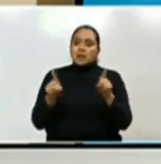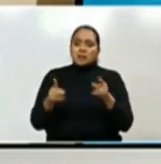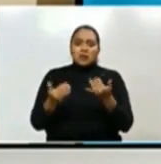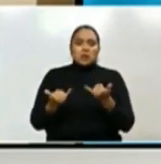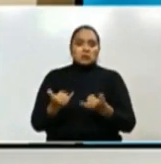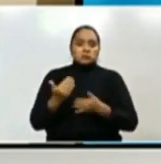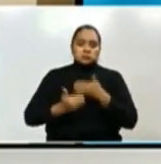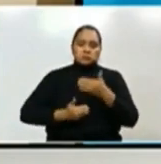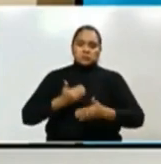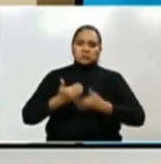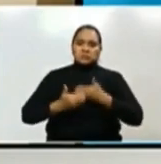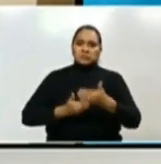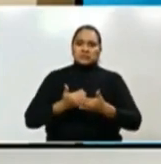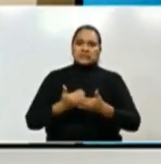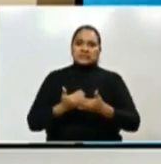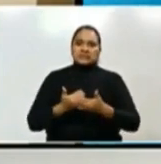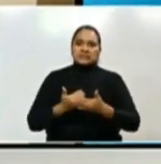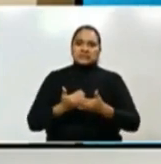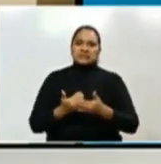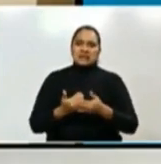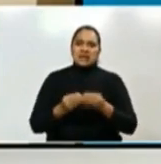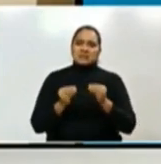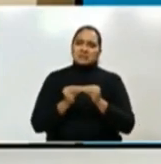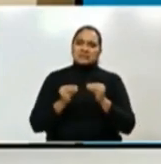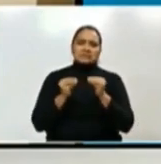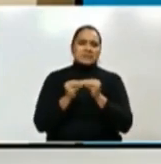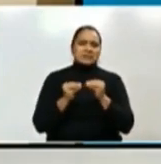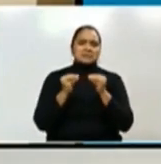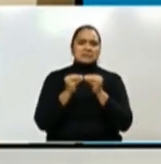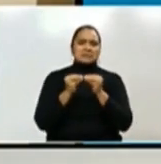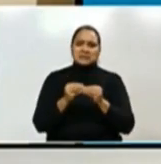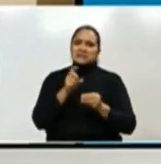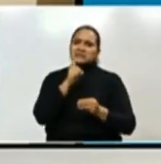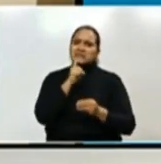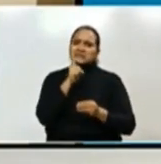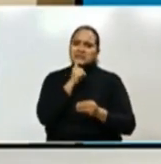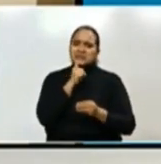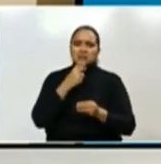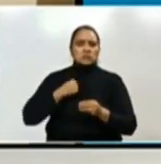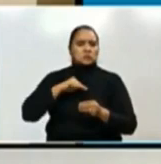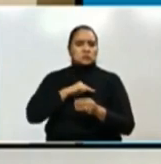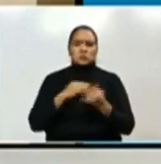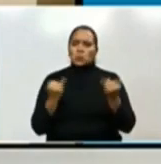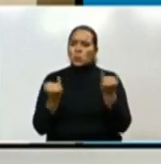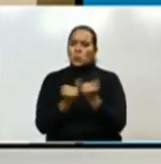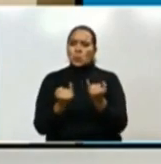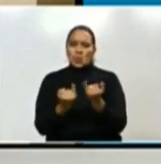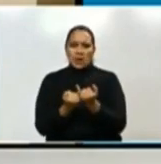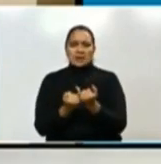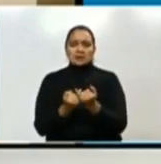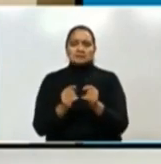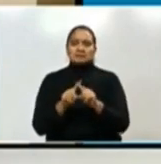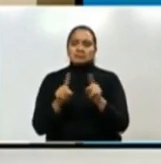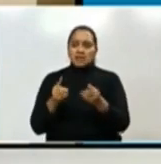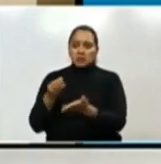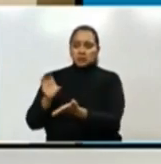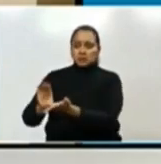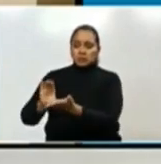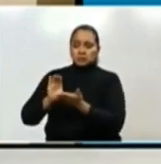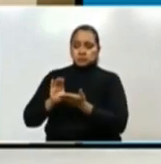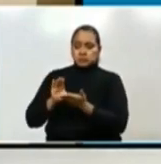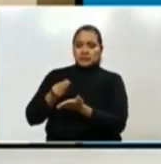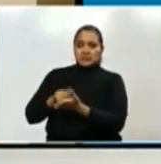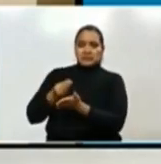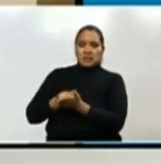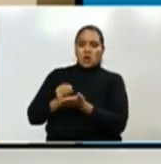se empieza a agudizar en cada uno de los municipios. Nosotros no somos la excepción, pero con estos fondos tenemos la